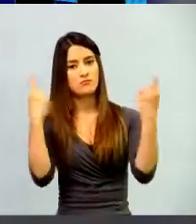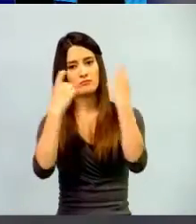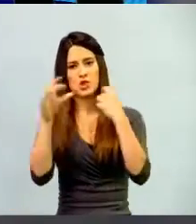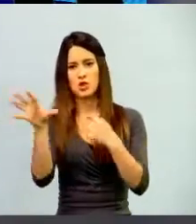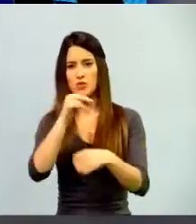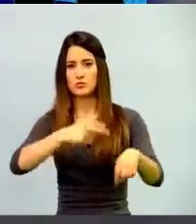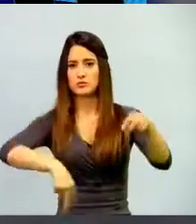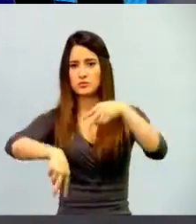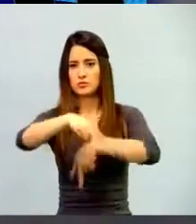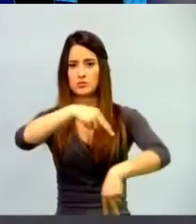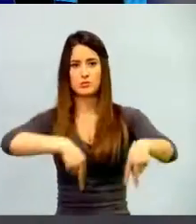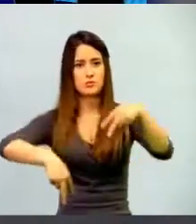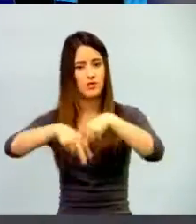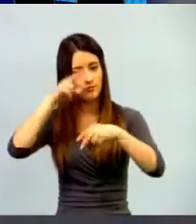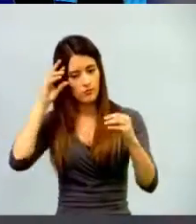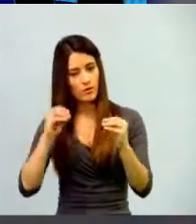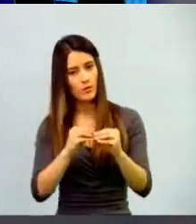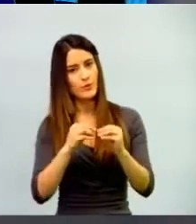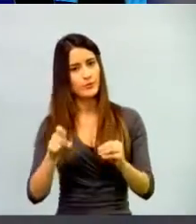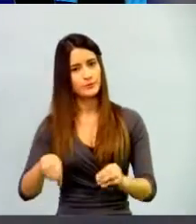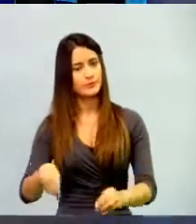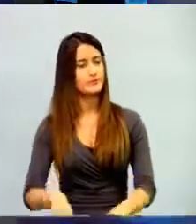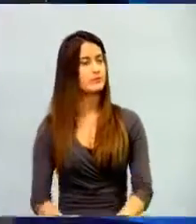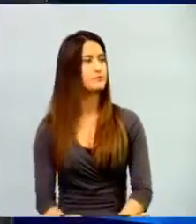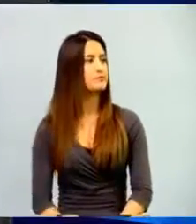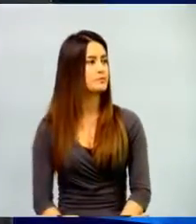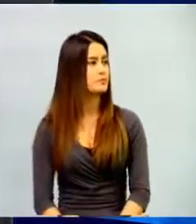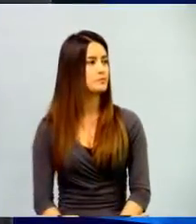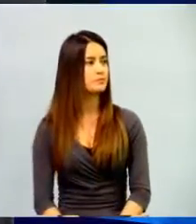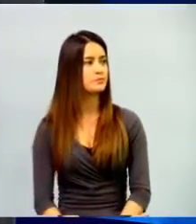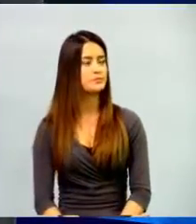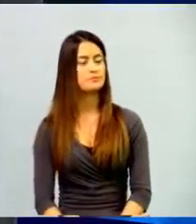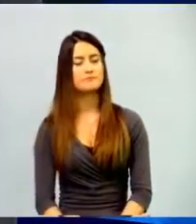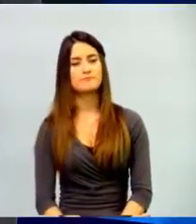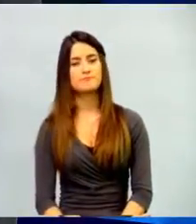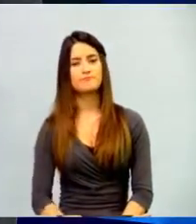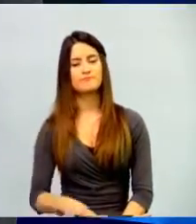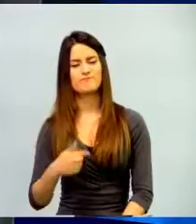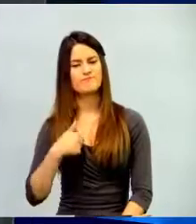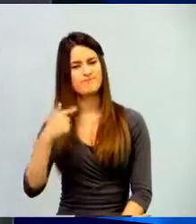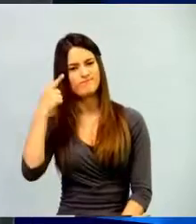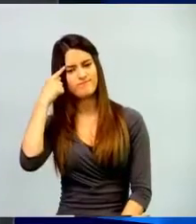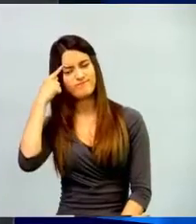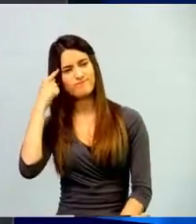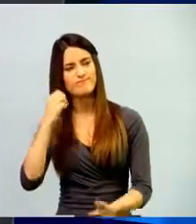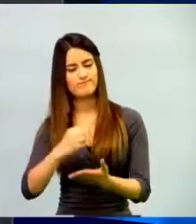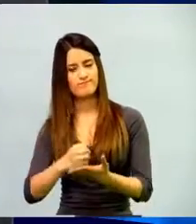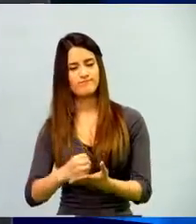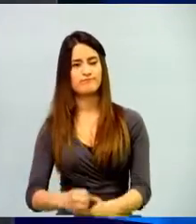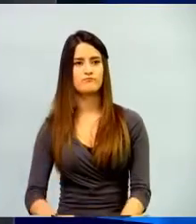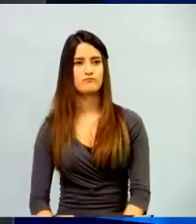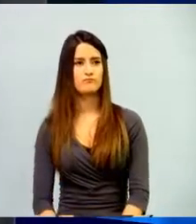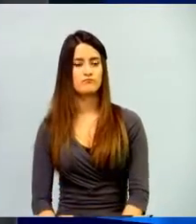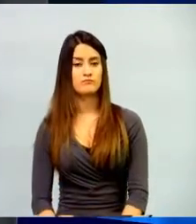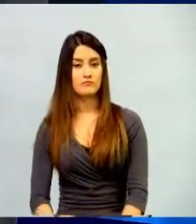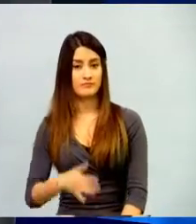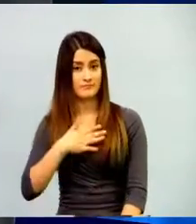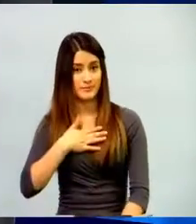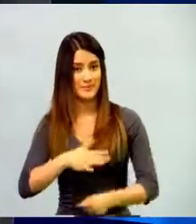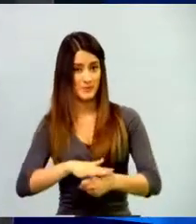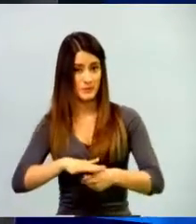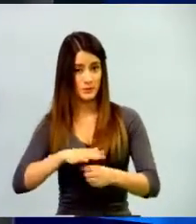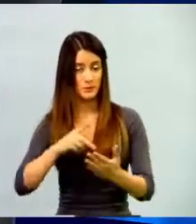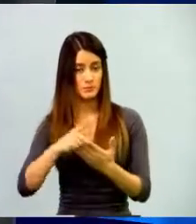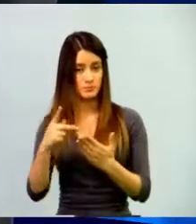establecer acuerdos. Yo siento que frente a las directivas, en el caso mío que fue con el proyecto,